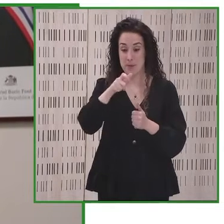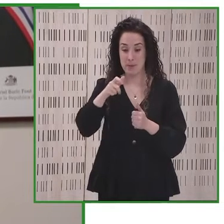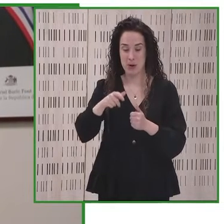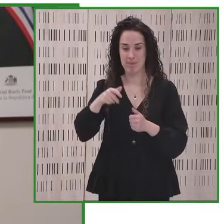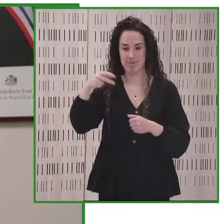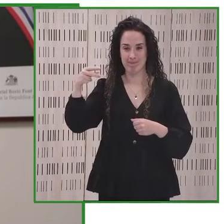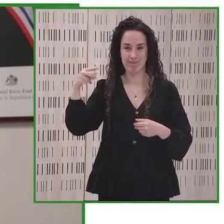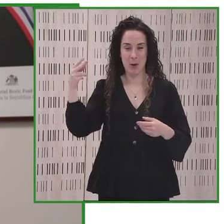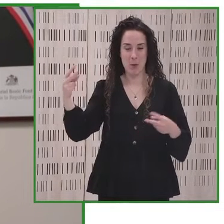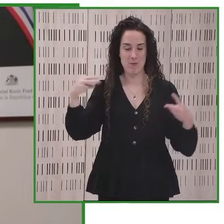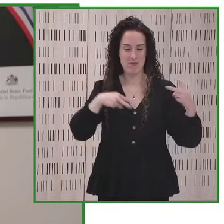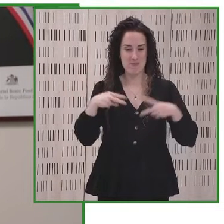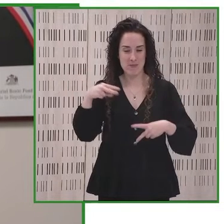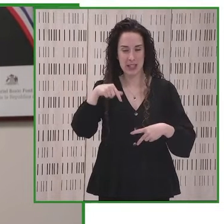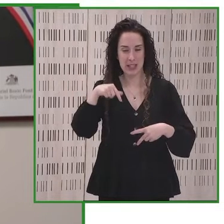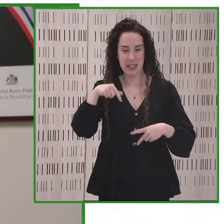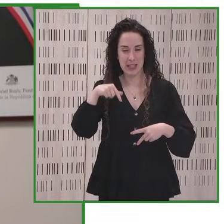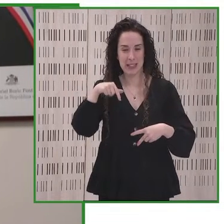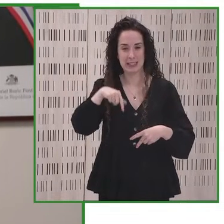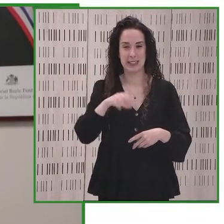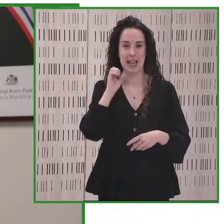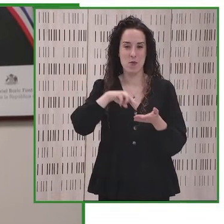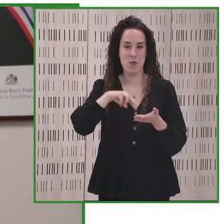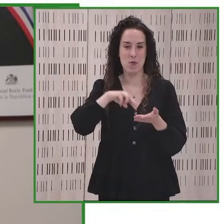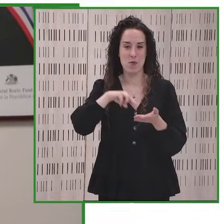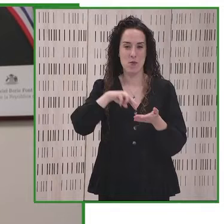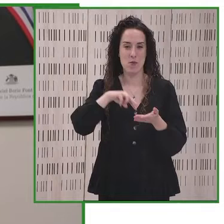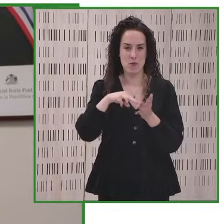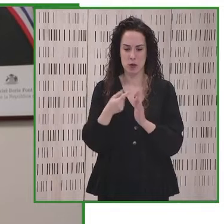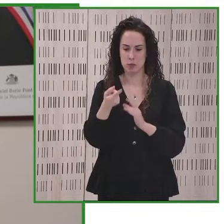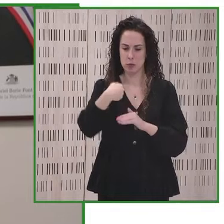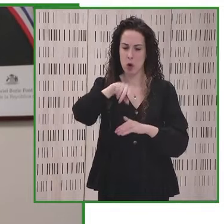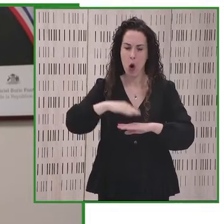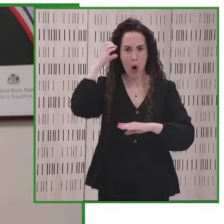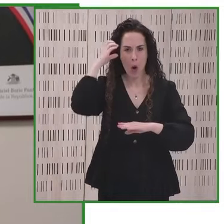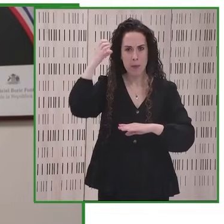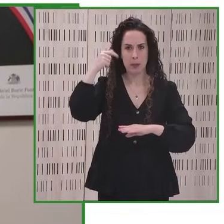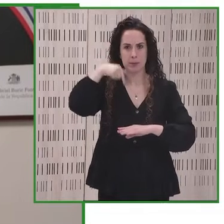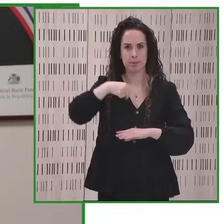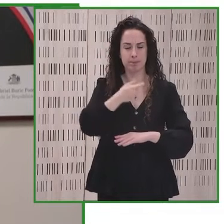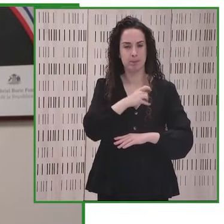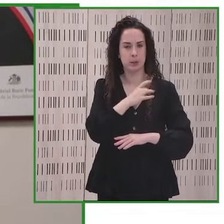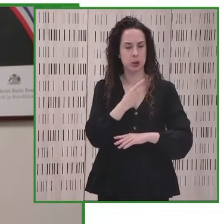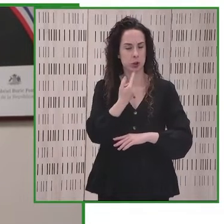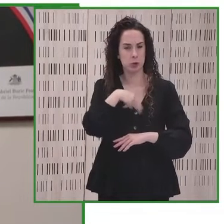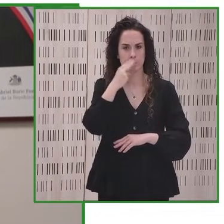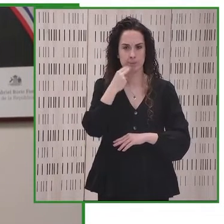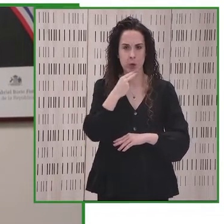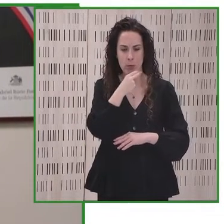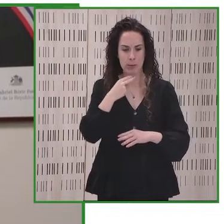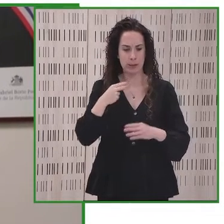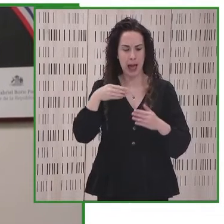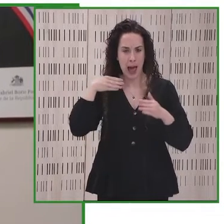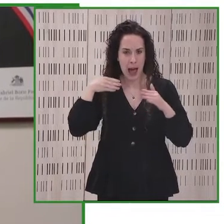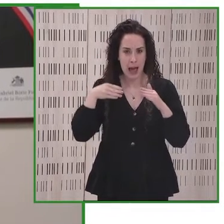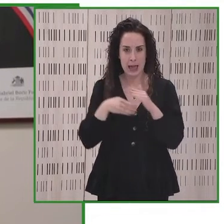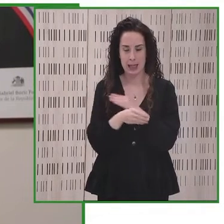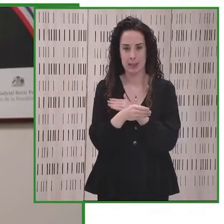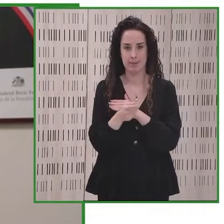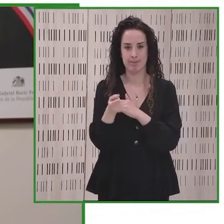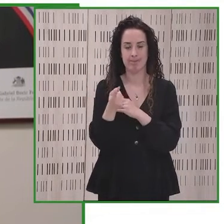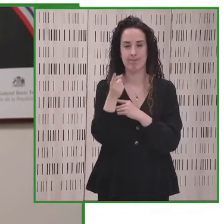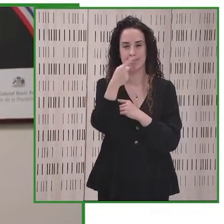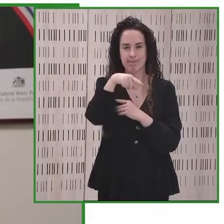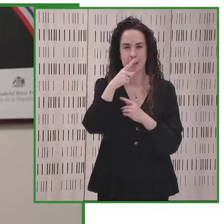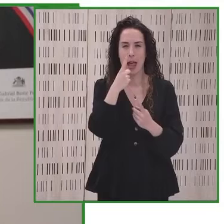desde el gobierno de Chile tenemos una de las instituciones son ejes transversales infórmense